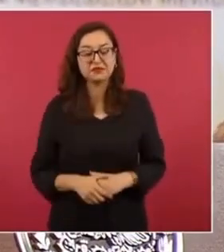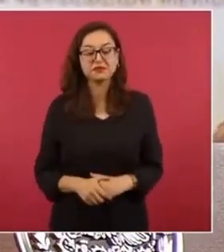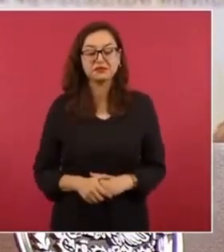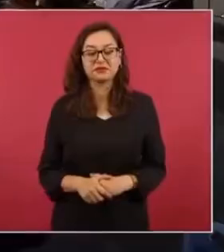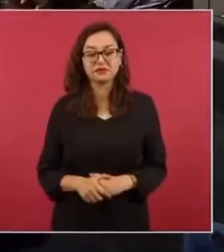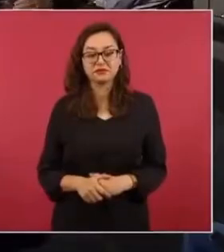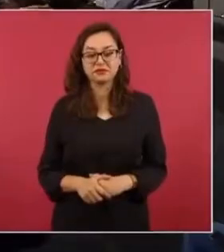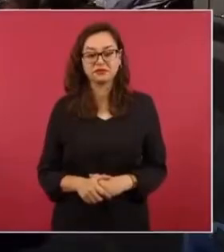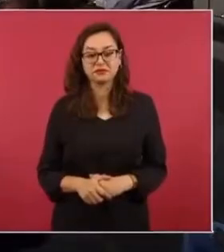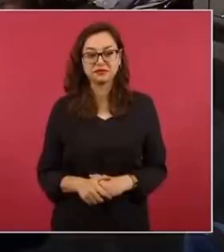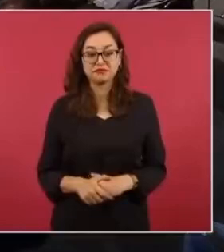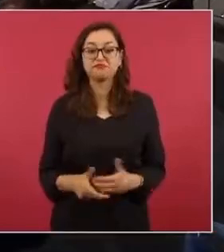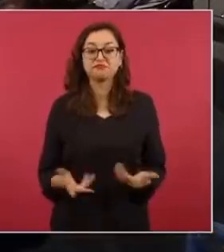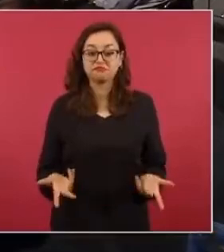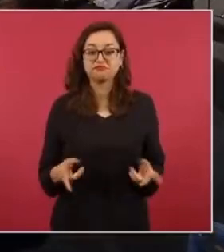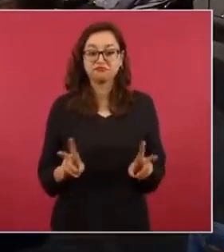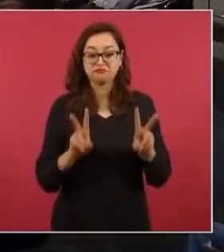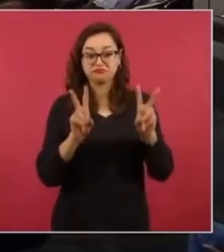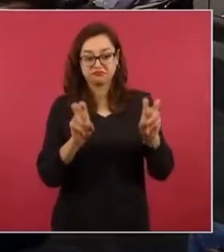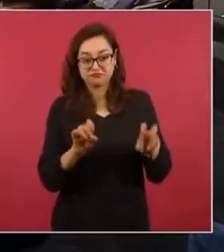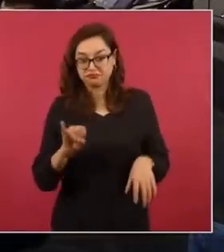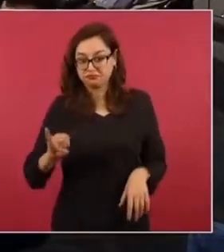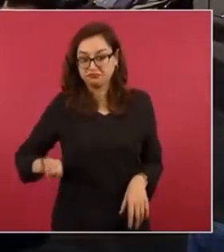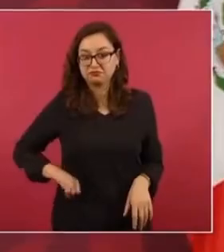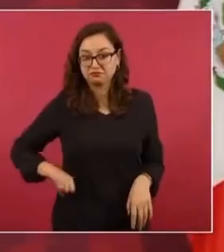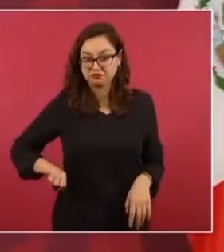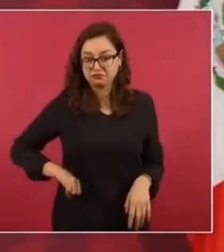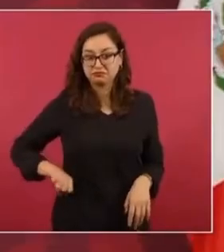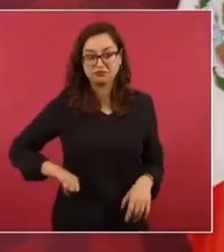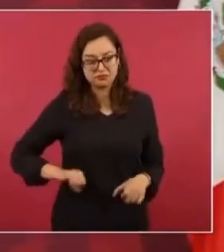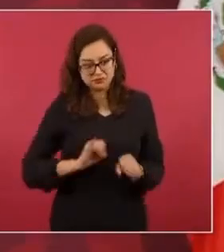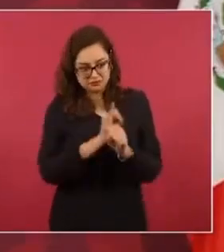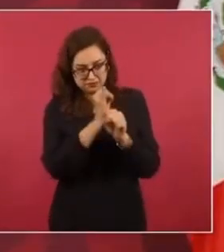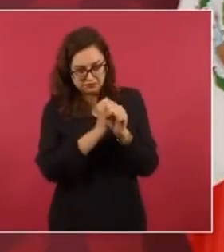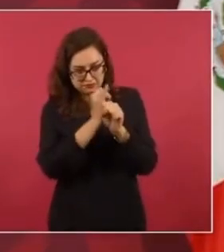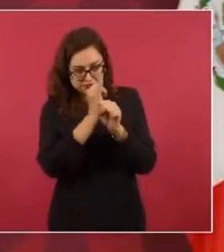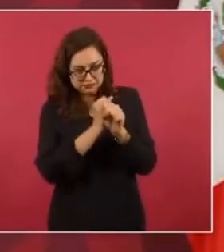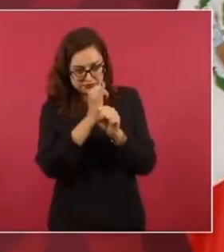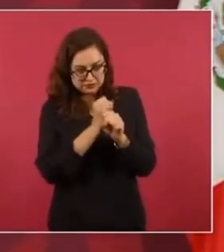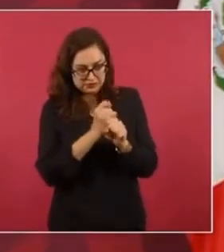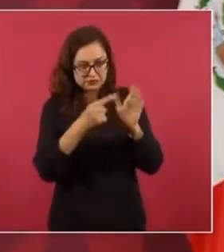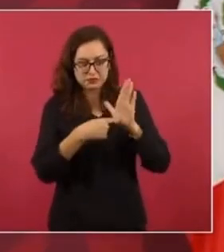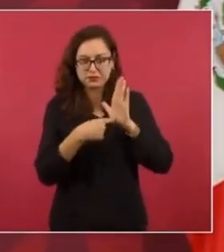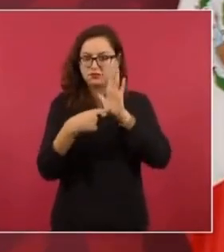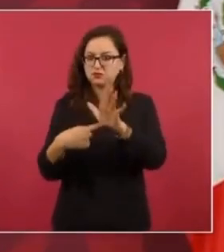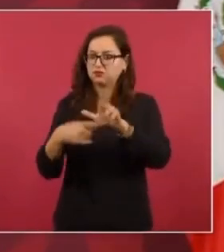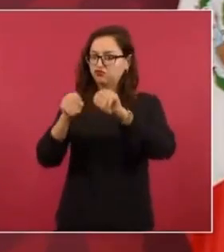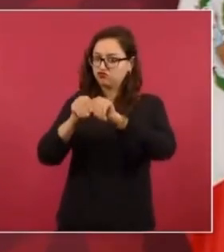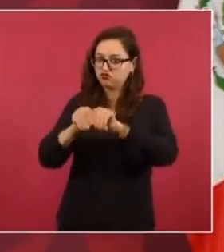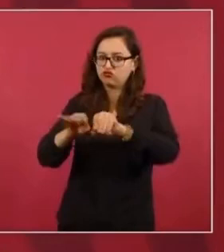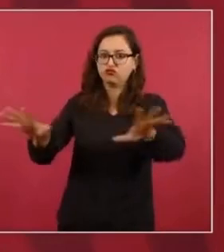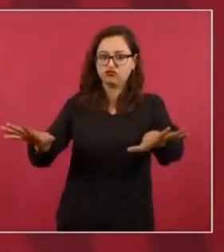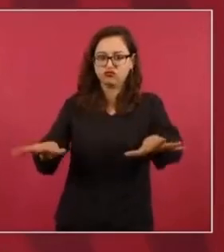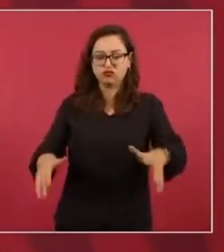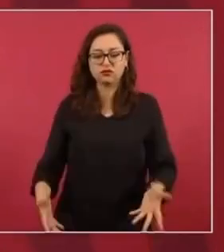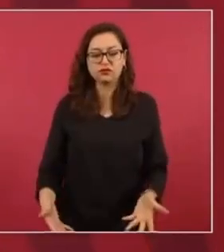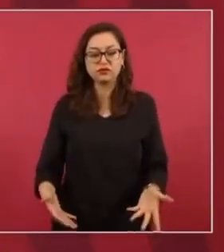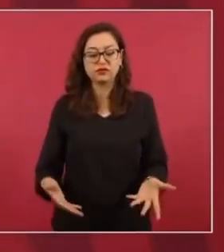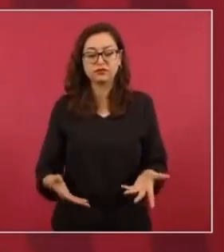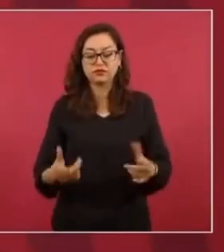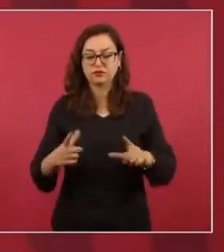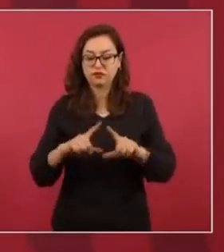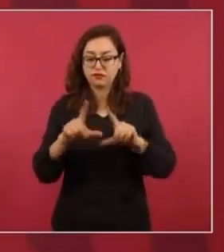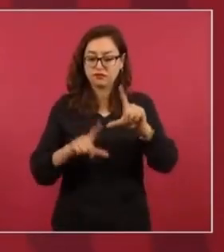interesante que se conozca, no se puede transformar una